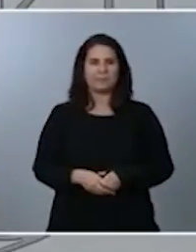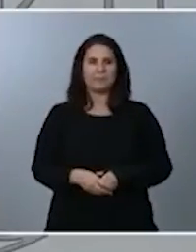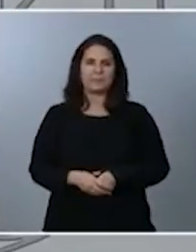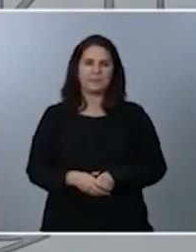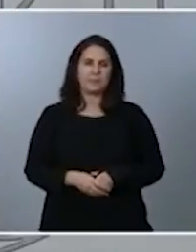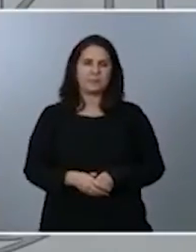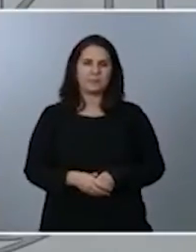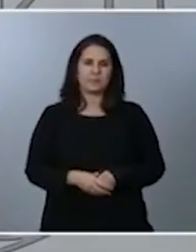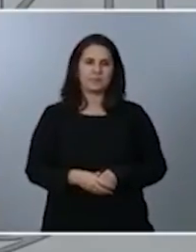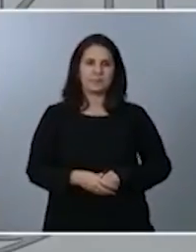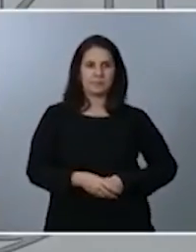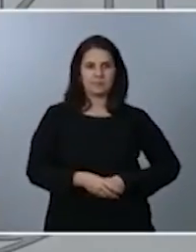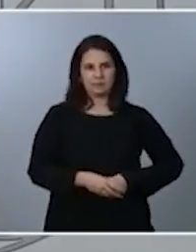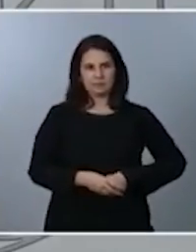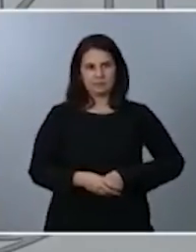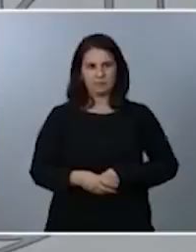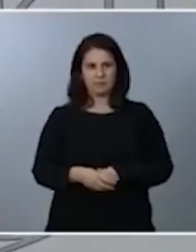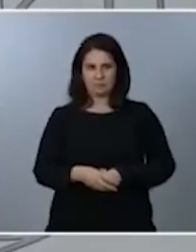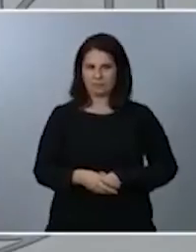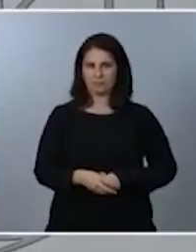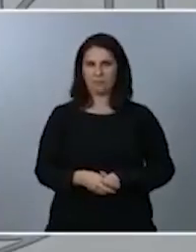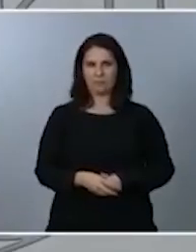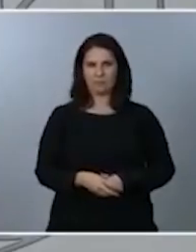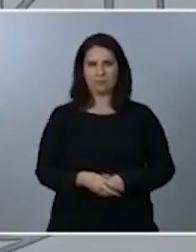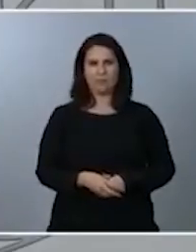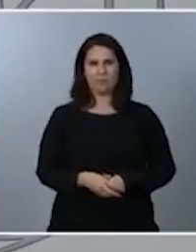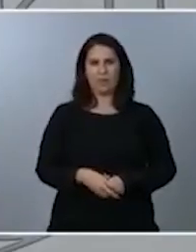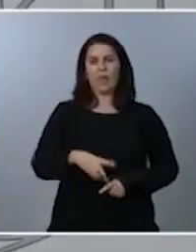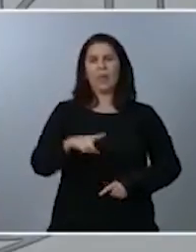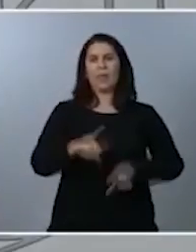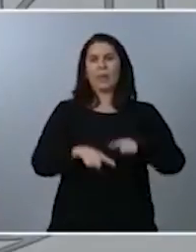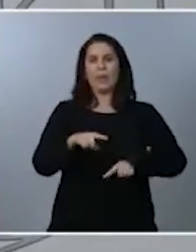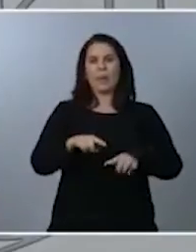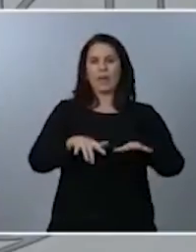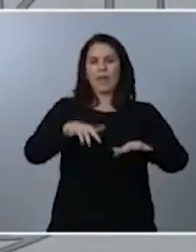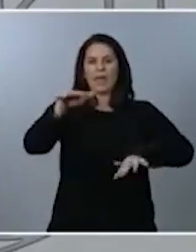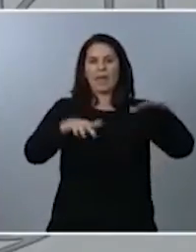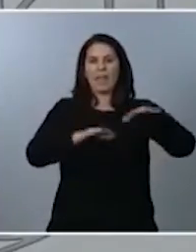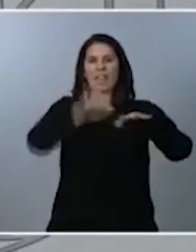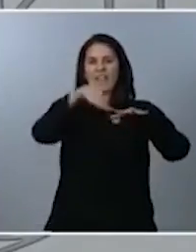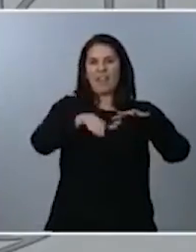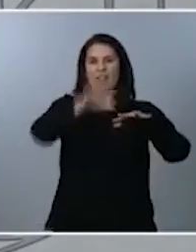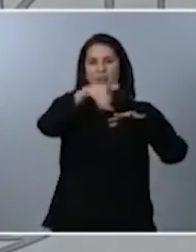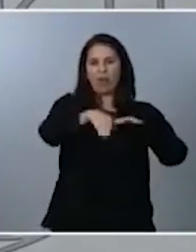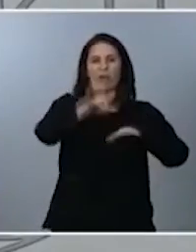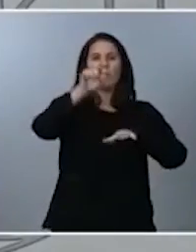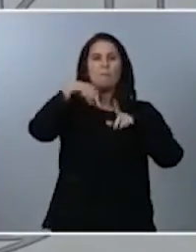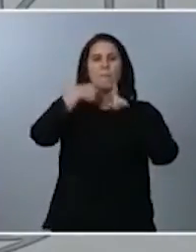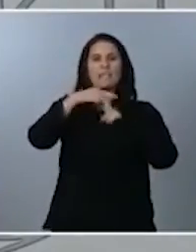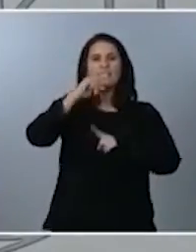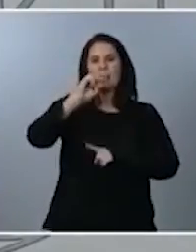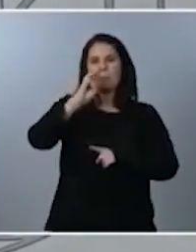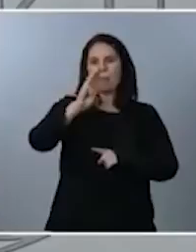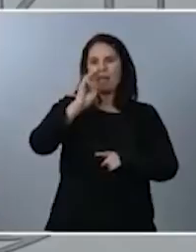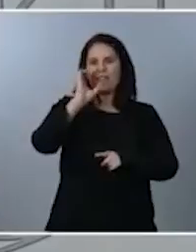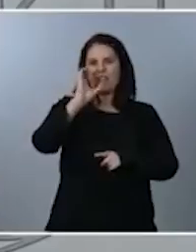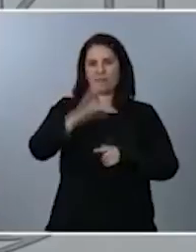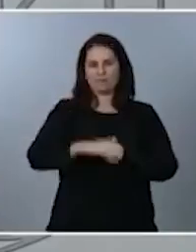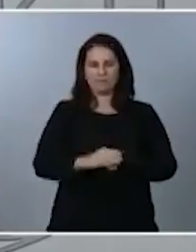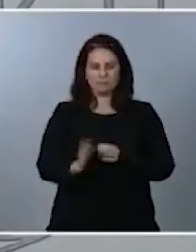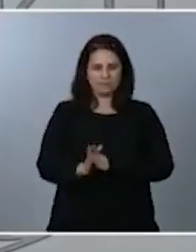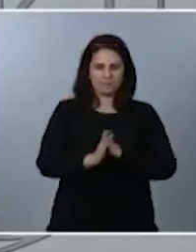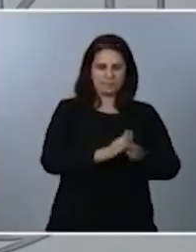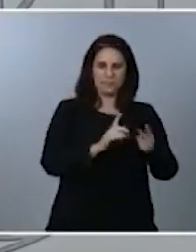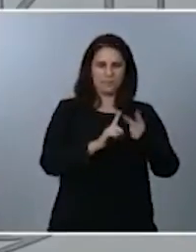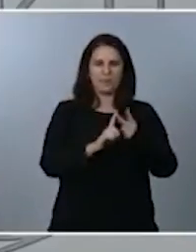relación a cómo se va a comportar la inflación y en concreto el IPC. Respecto a la fiscalidad medioambiental, esta es una de